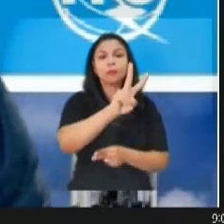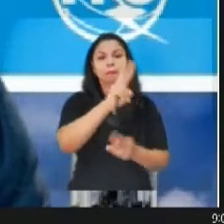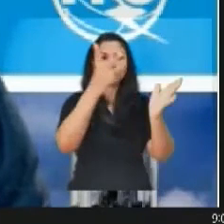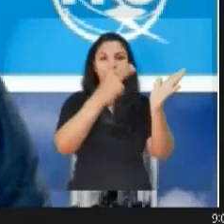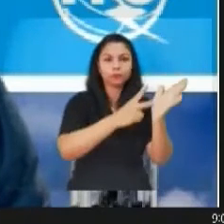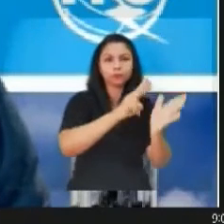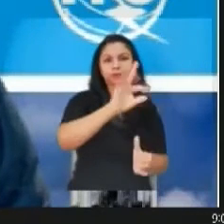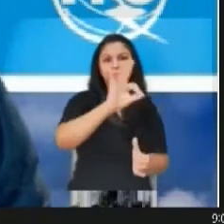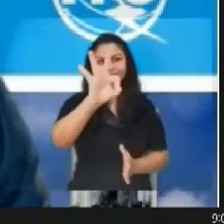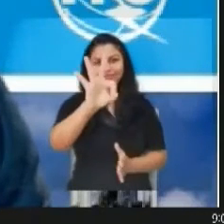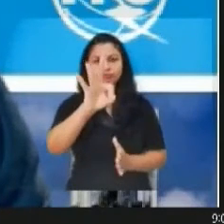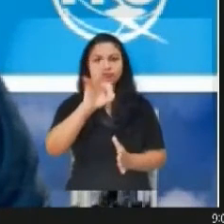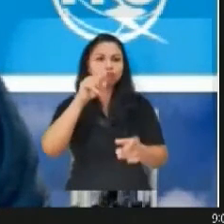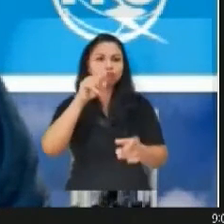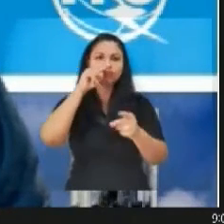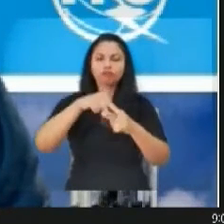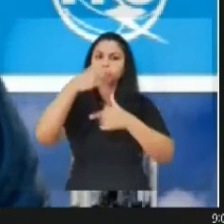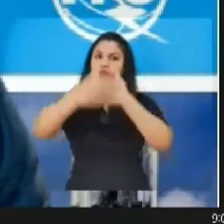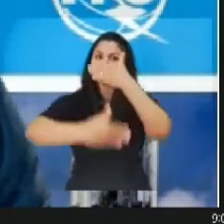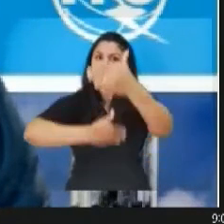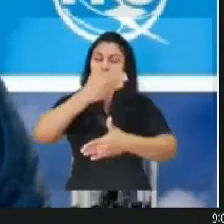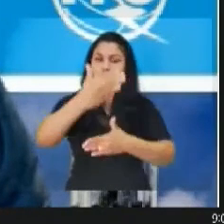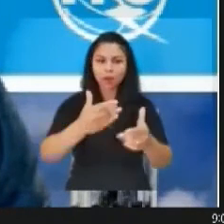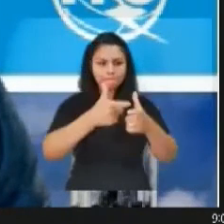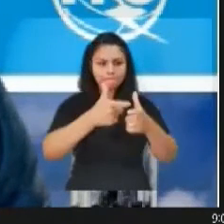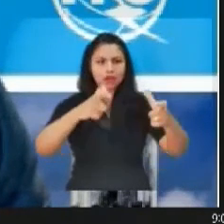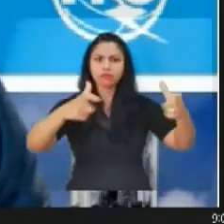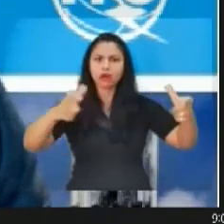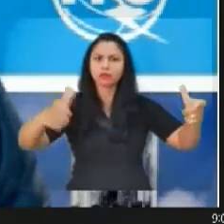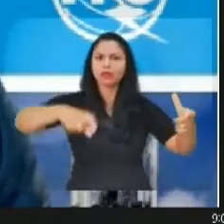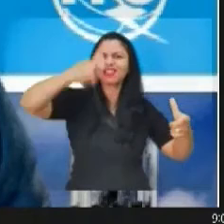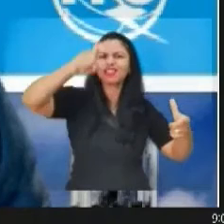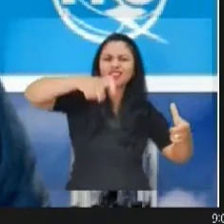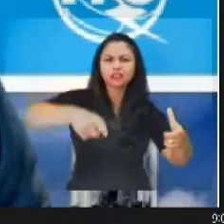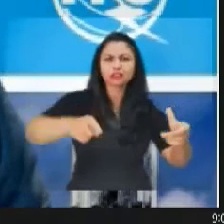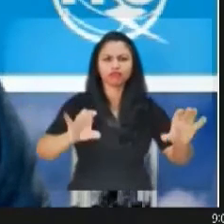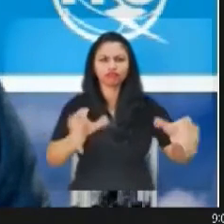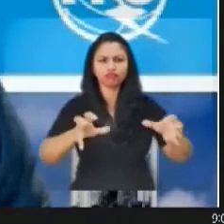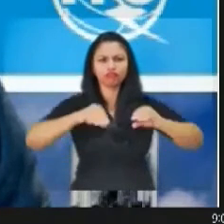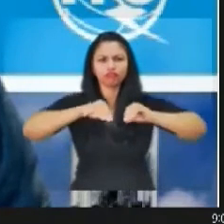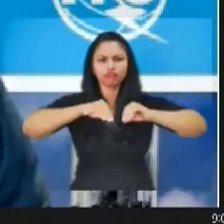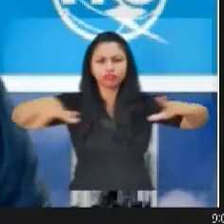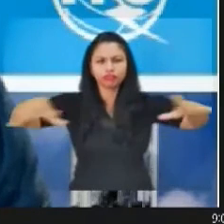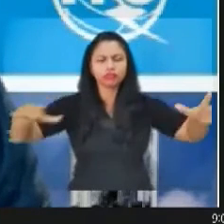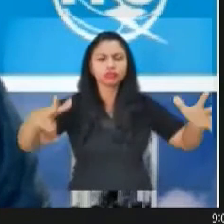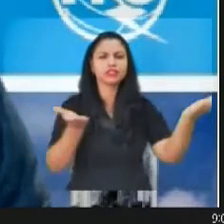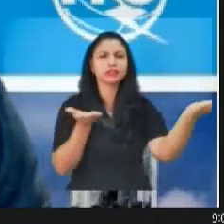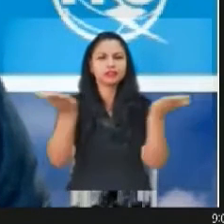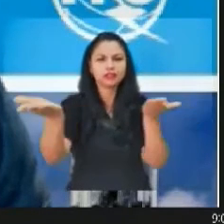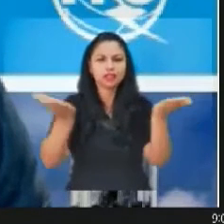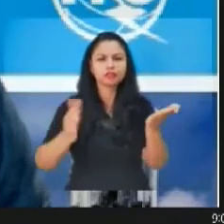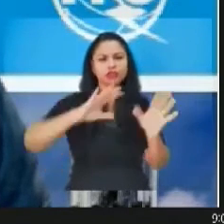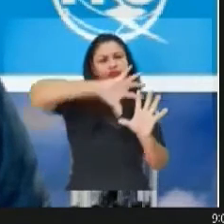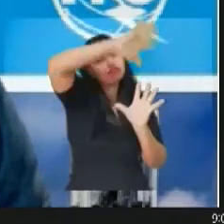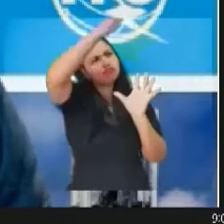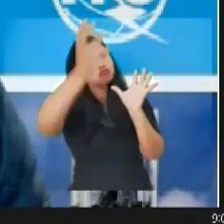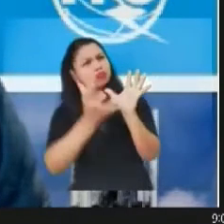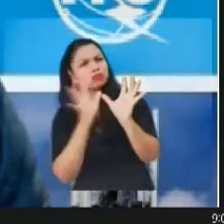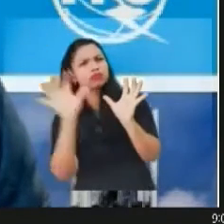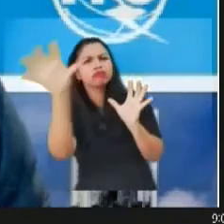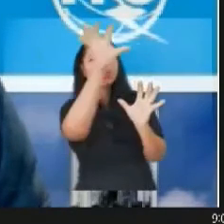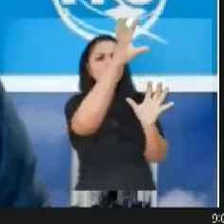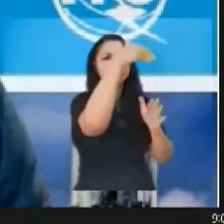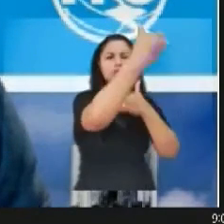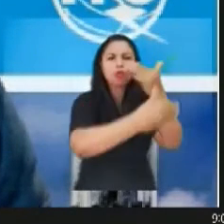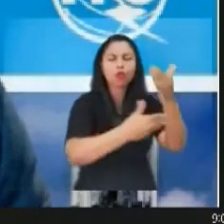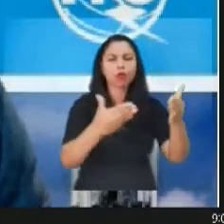intentará satisfacer las crecientes necesidades de frecuencias de los servicios terrestres y espaciales y ampliar de nuevo las fronteras